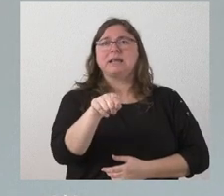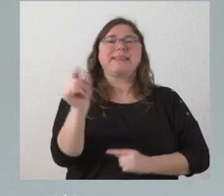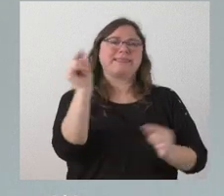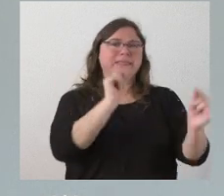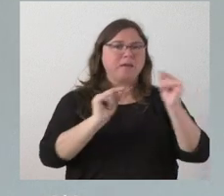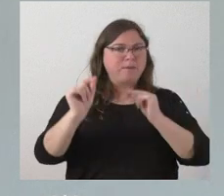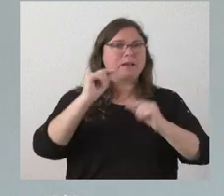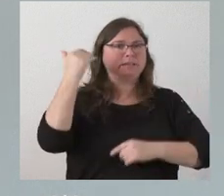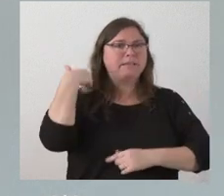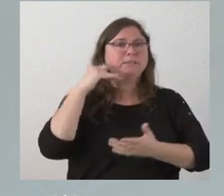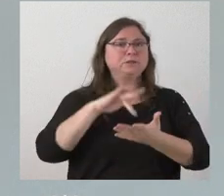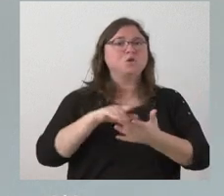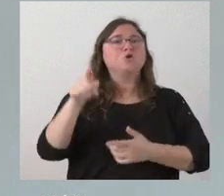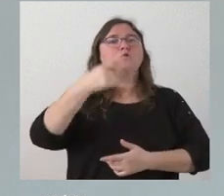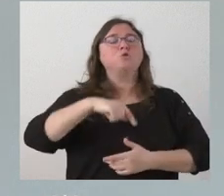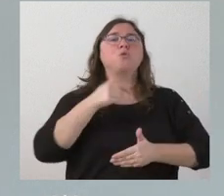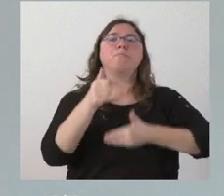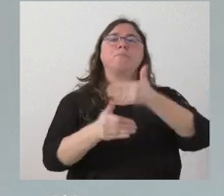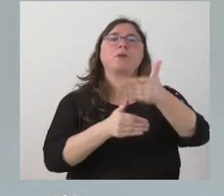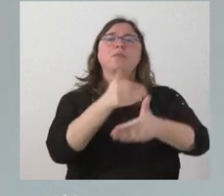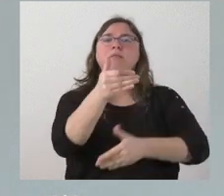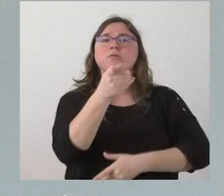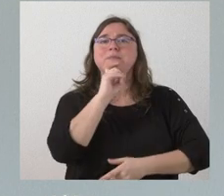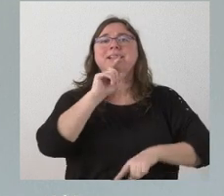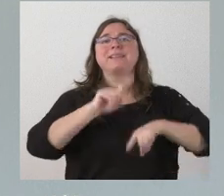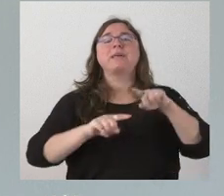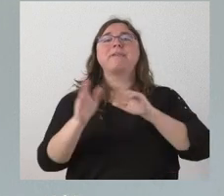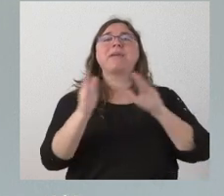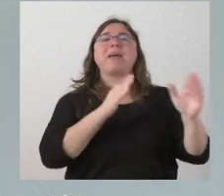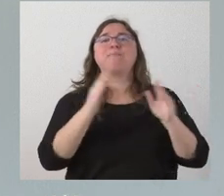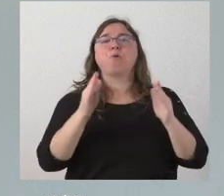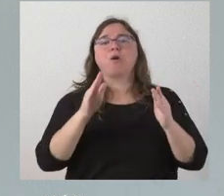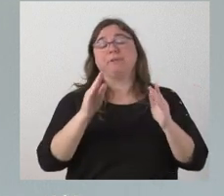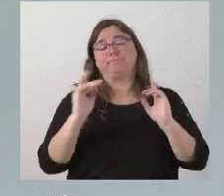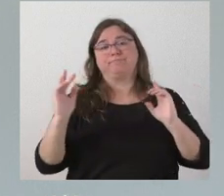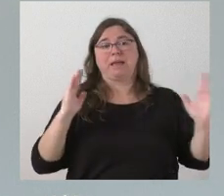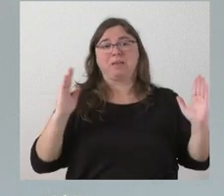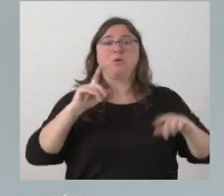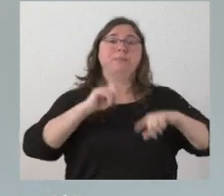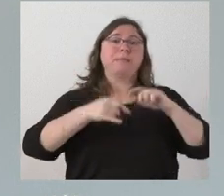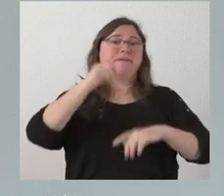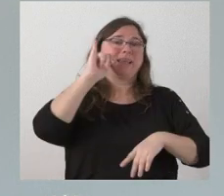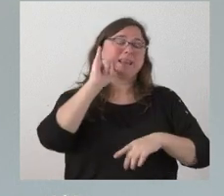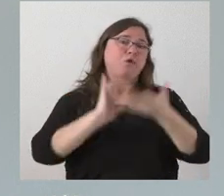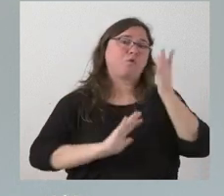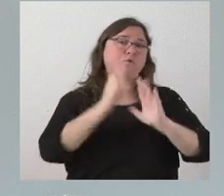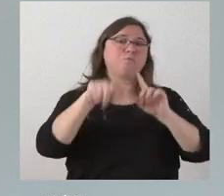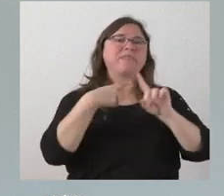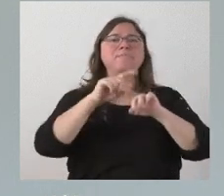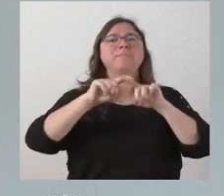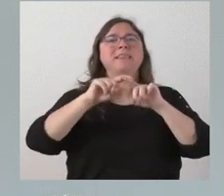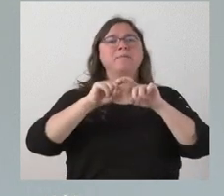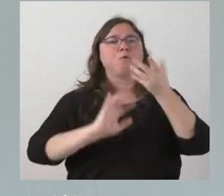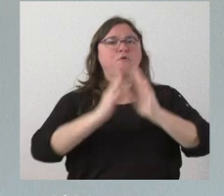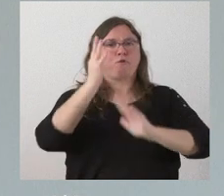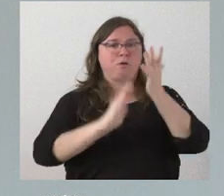pero nosotros establecemos un procedimiento en función de la época del año y en función del riesgo de incendio también en función del tipo de incendio cuando el